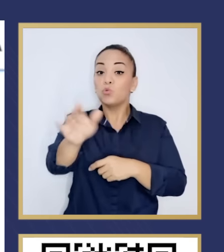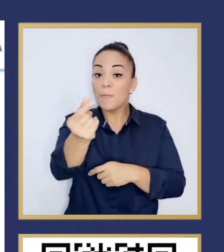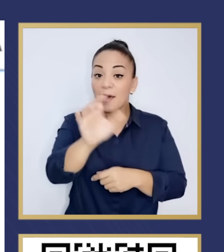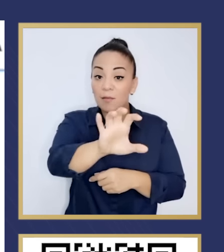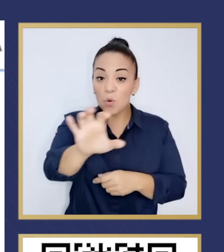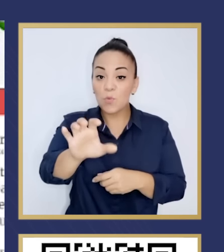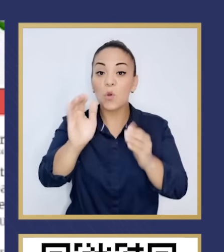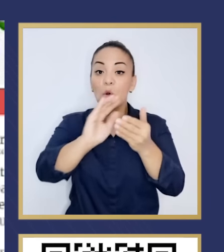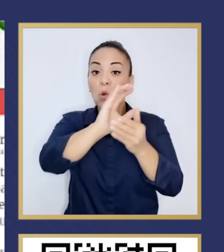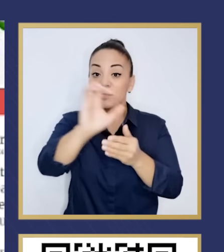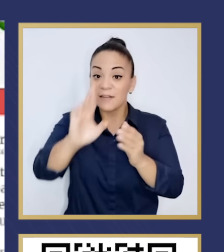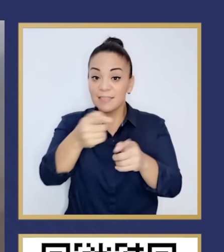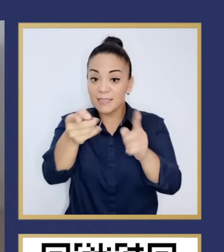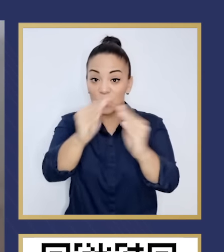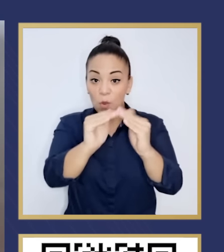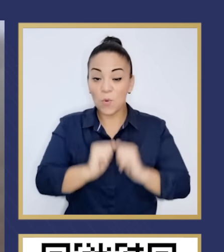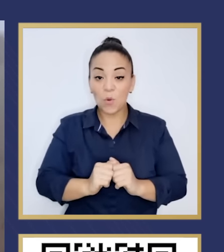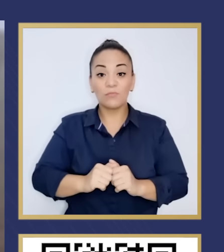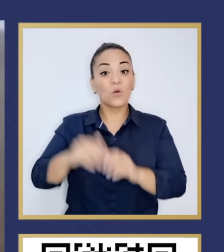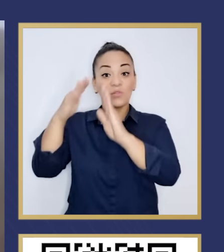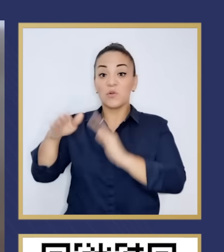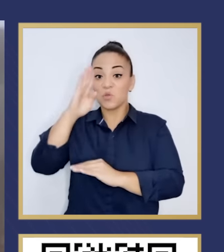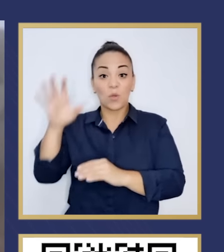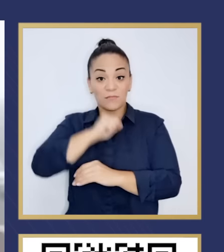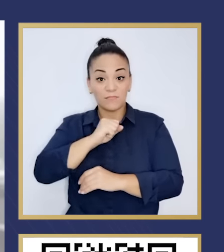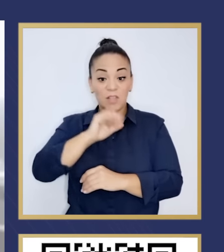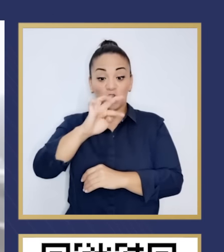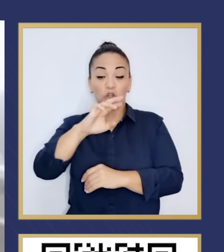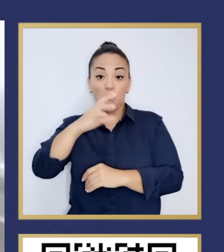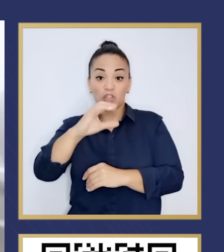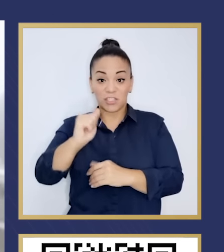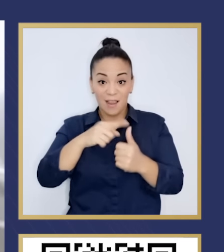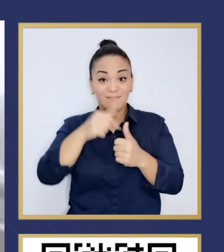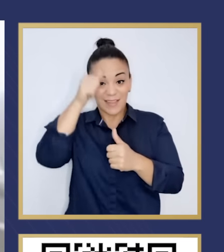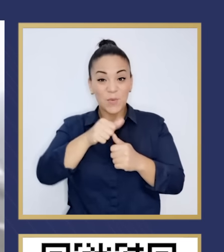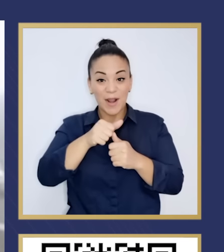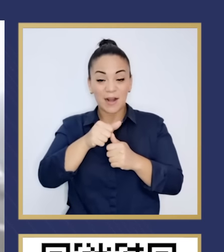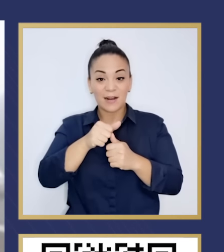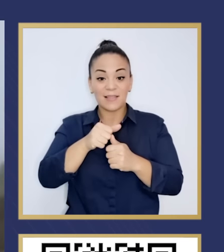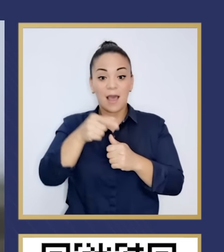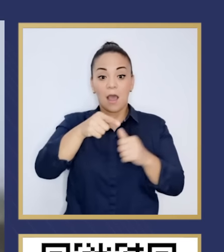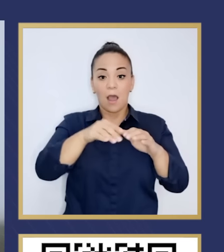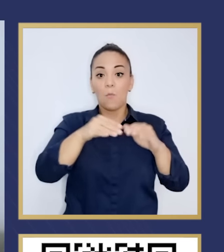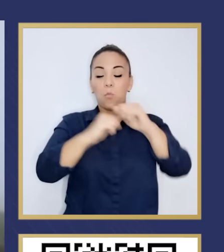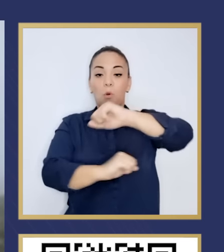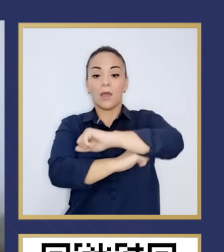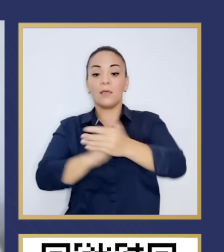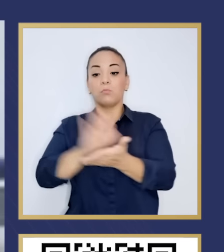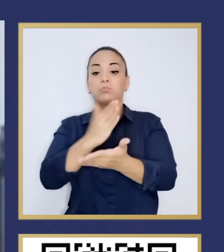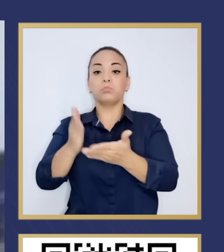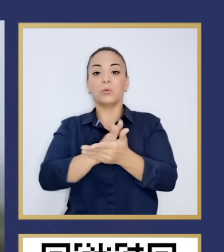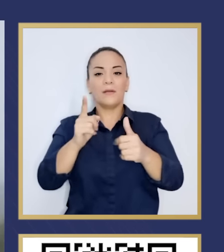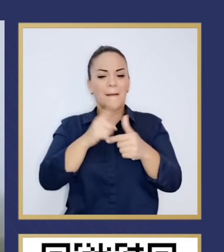Contraloría nunca detectó. ¿Se acuerdan de la trocha? Puentes con furgones rellenos de cemento, vagonetas con material